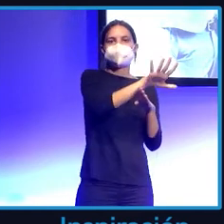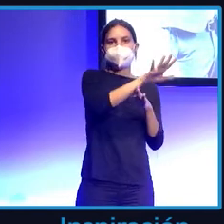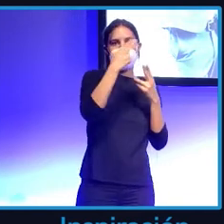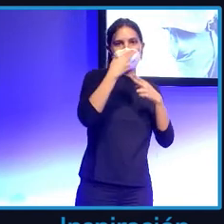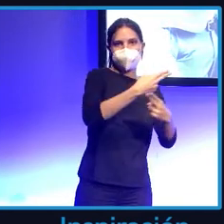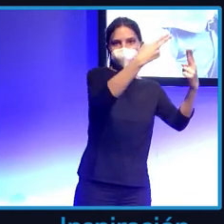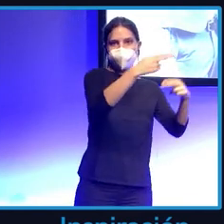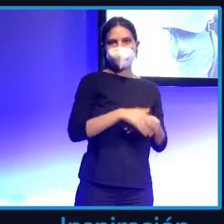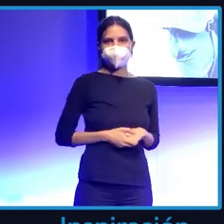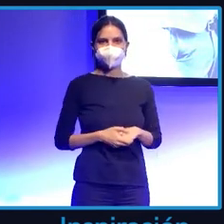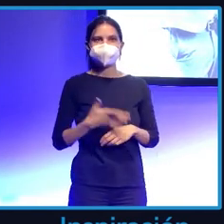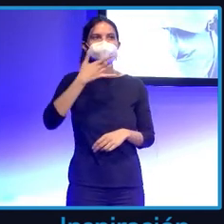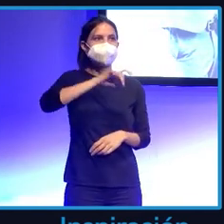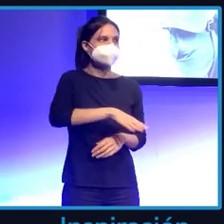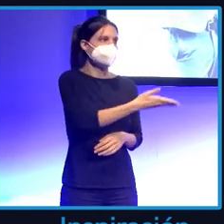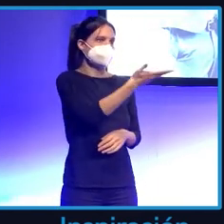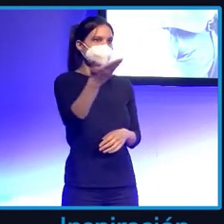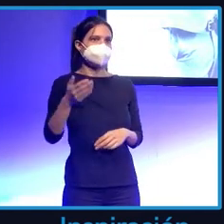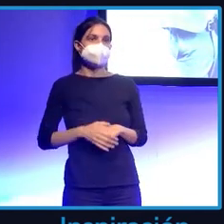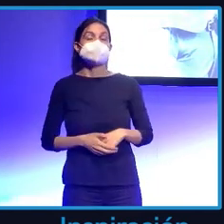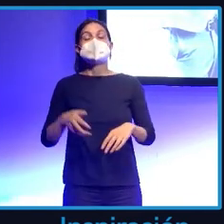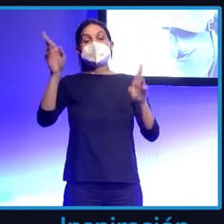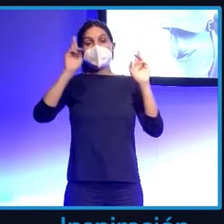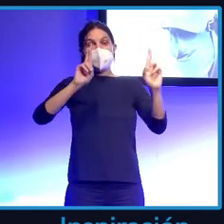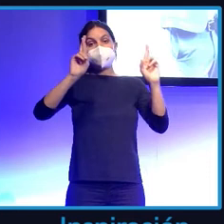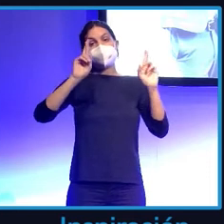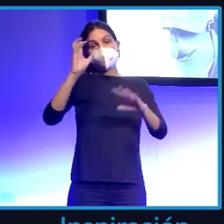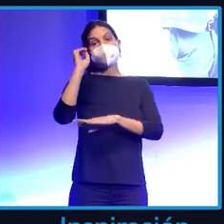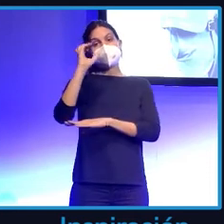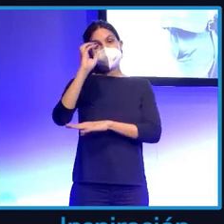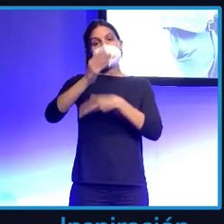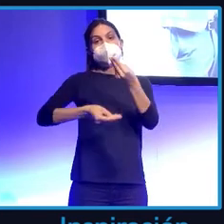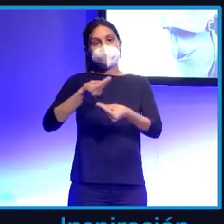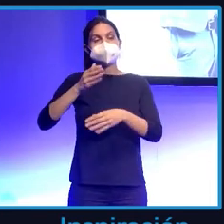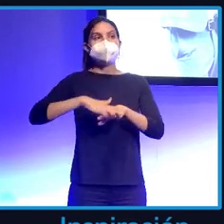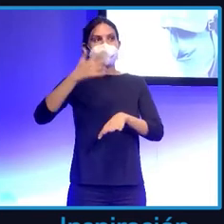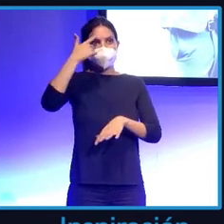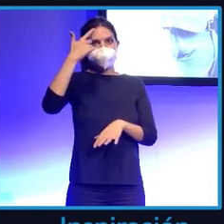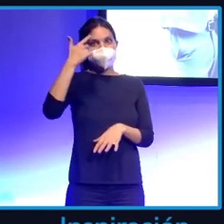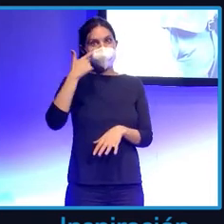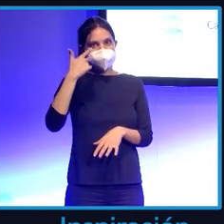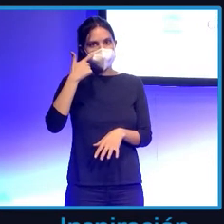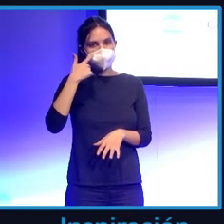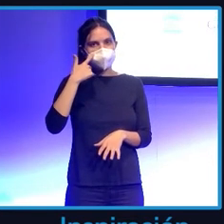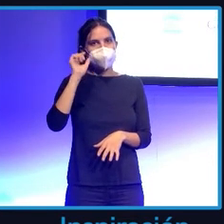¿Vale? Bien. Pues espero que esta charla os sirva para que veáis un poco la exposición que tenemos en Internet.